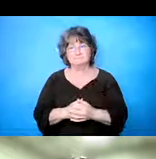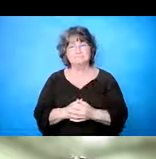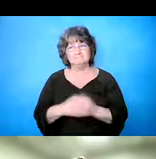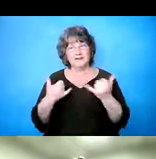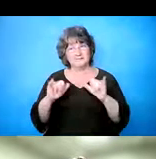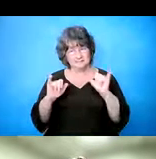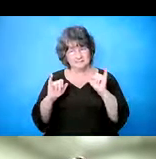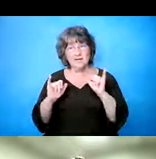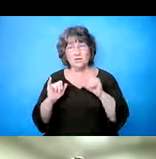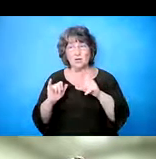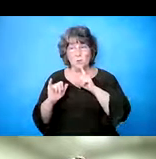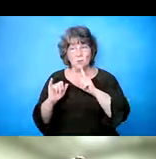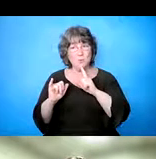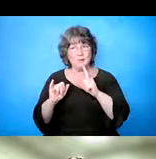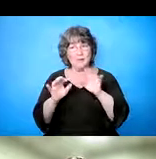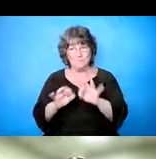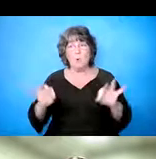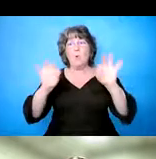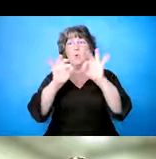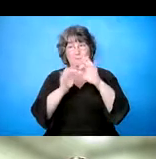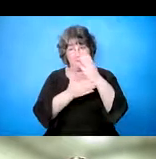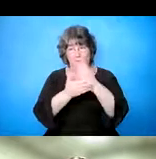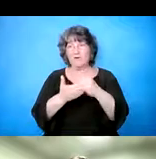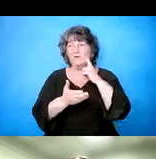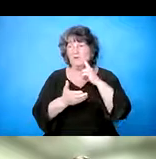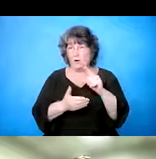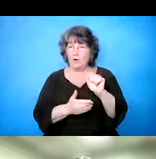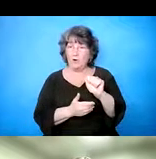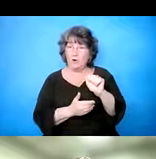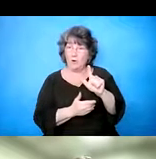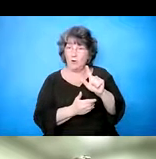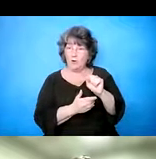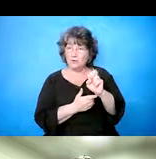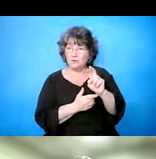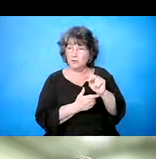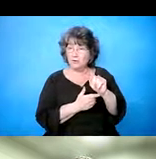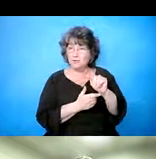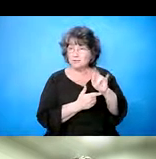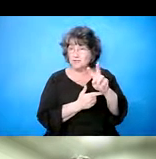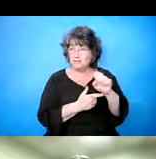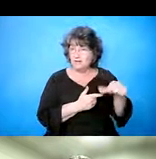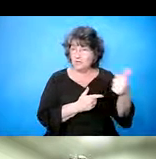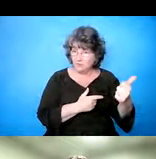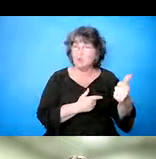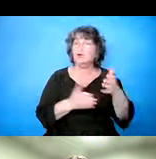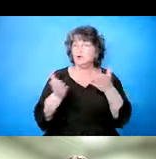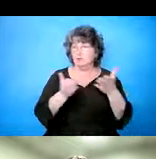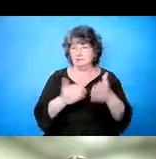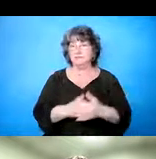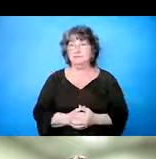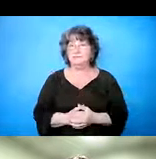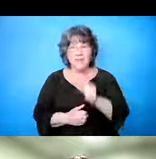nosotros vamos a ser una parte, eh, de nuestros servicios alternativos. Este apoyo no es solamente necesitado